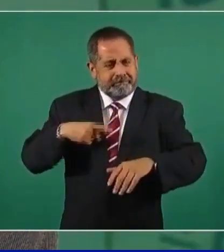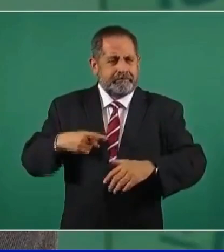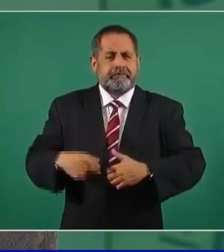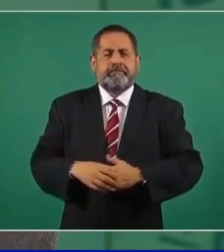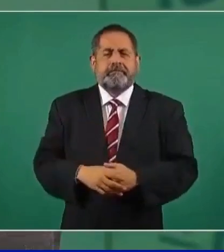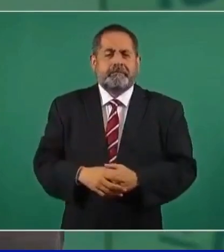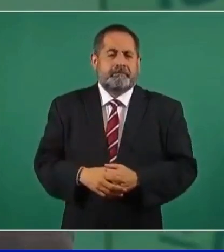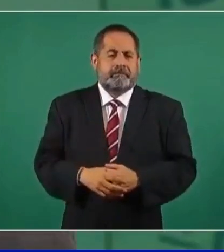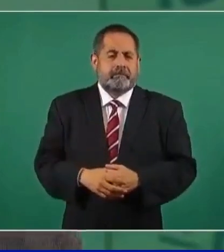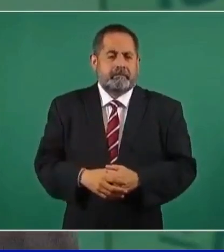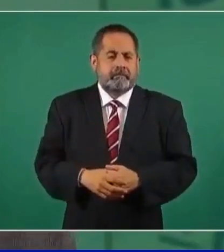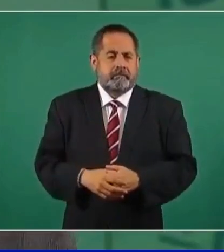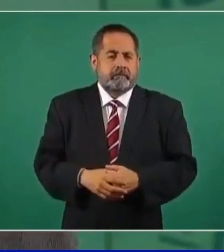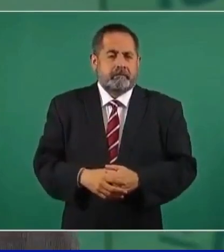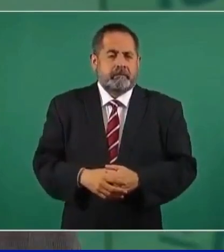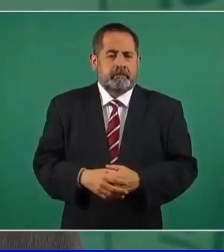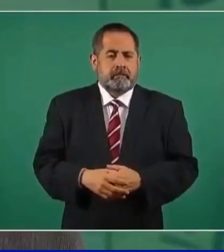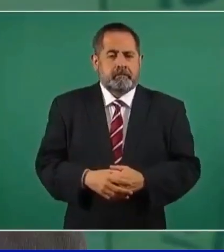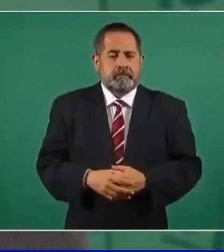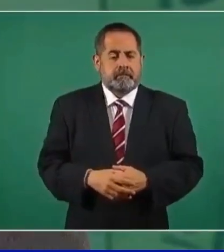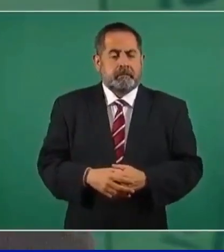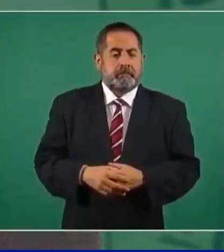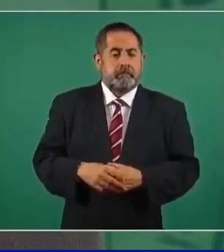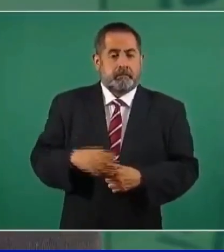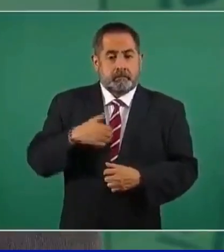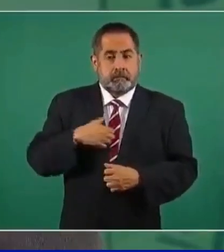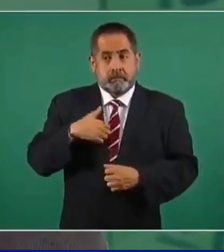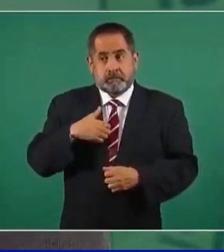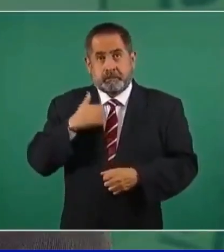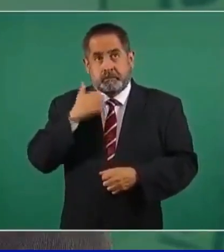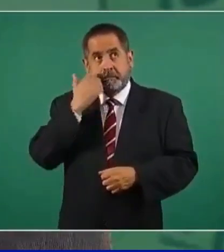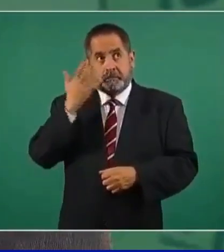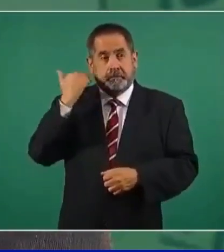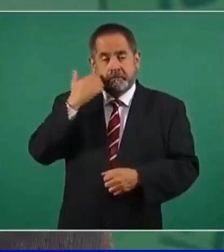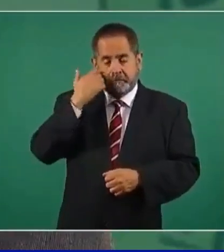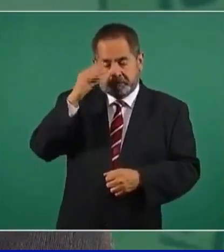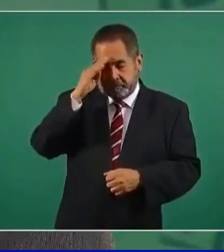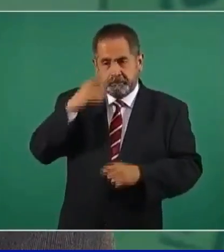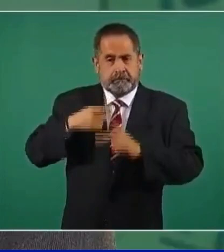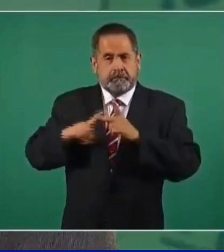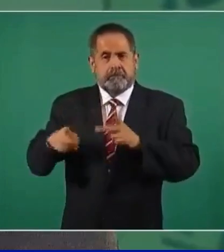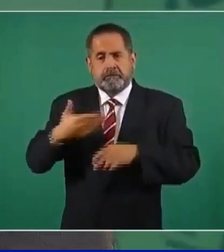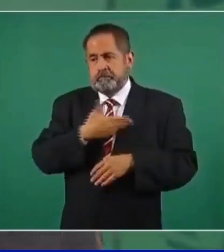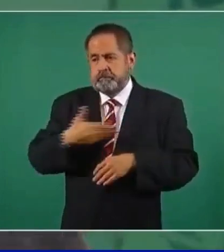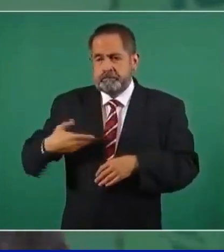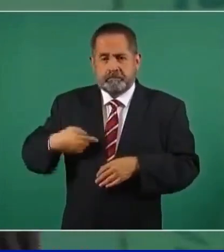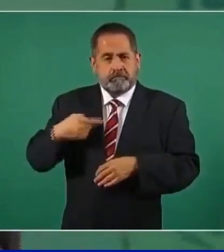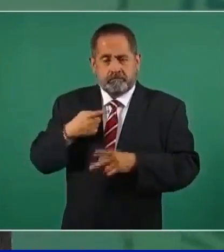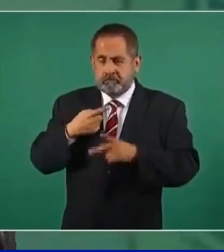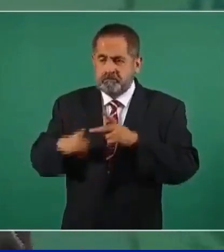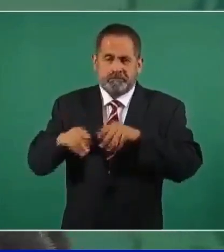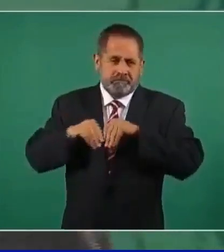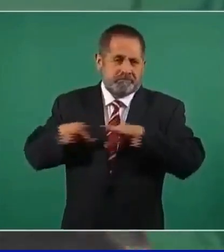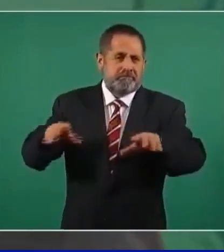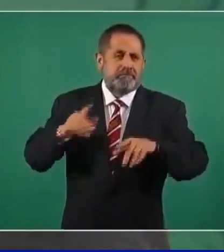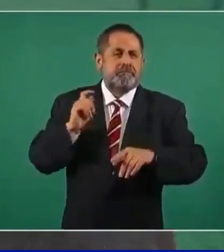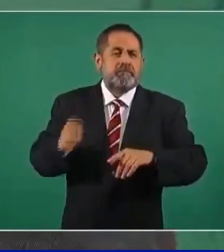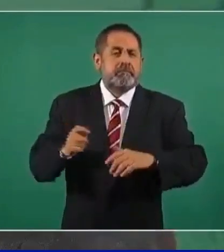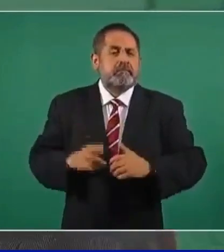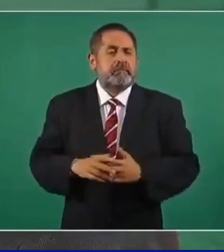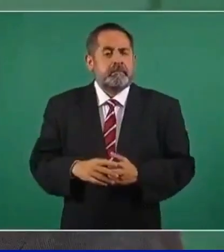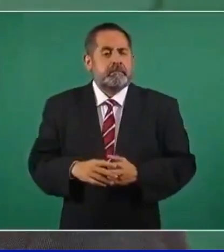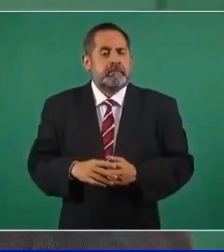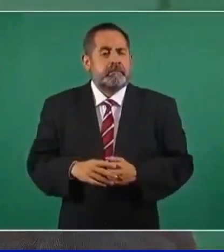Si yo quería que cuando entramos no se llevaran